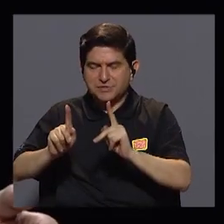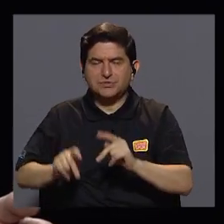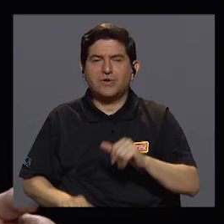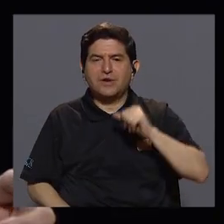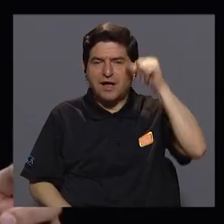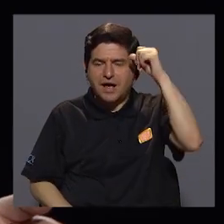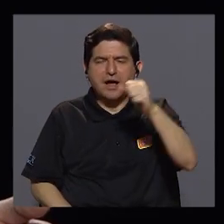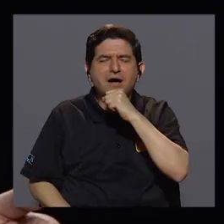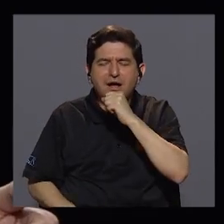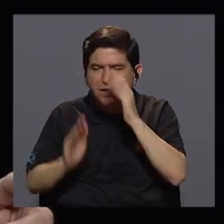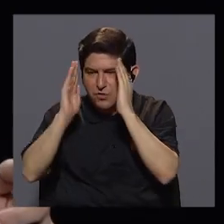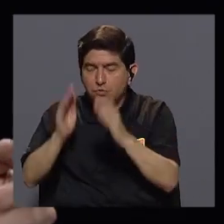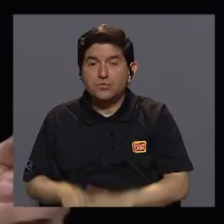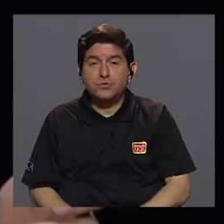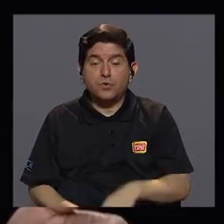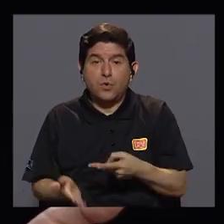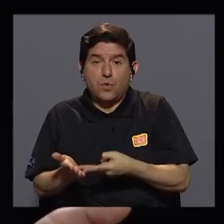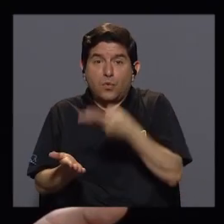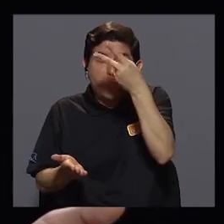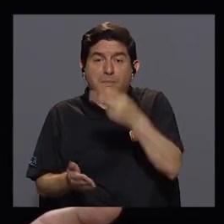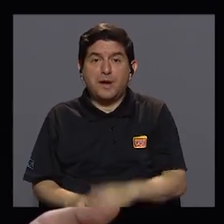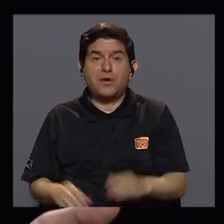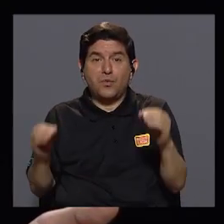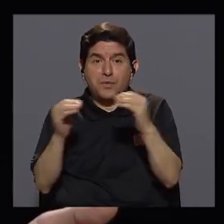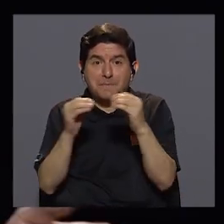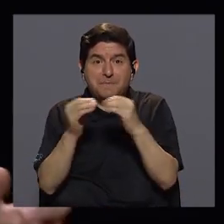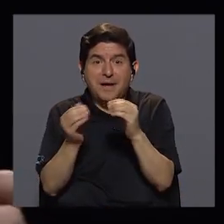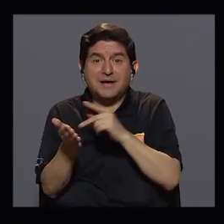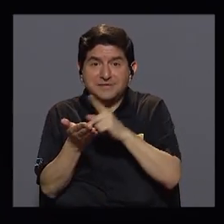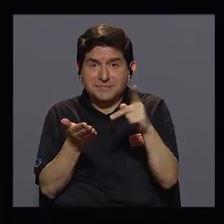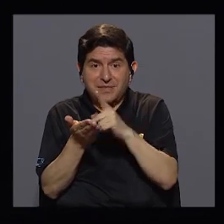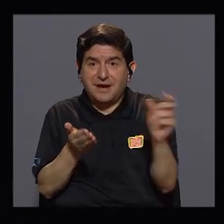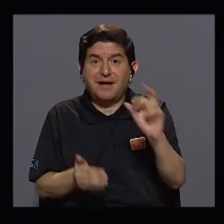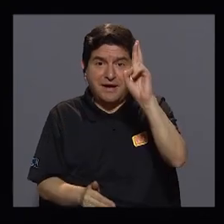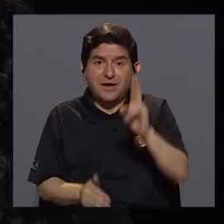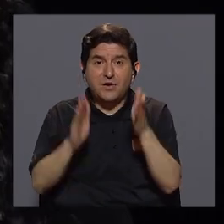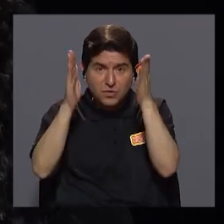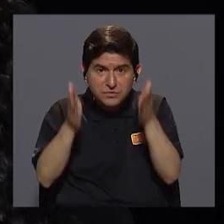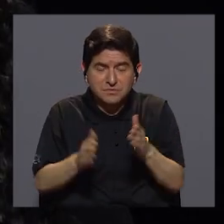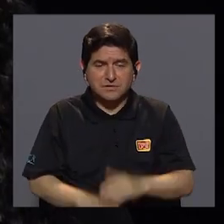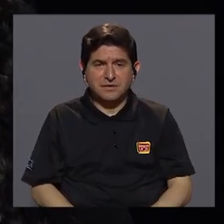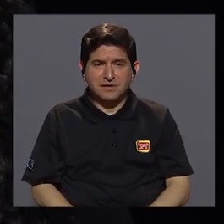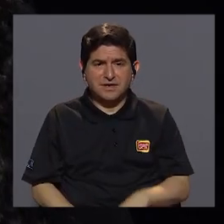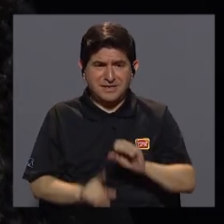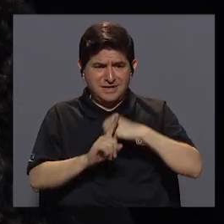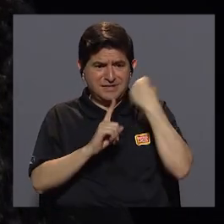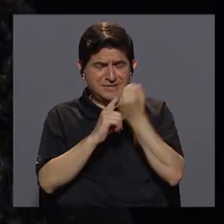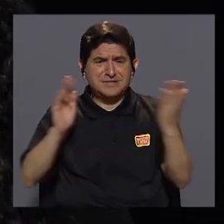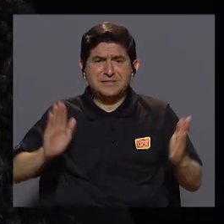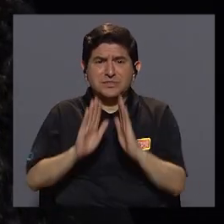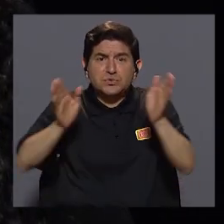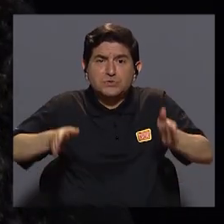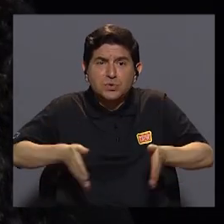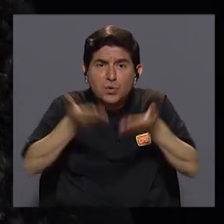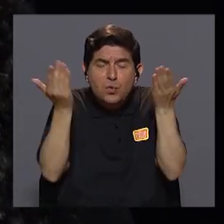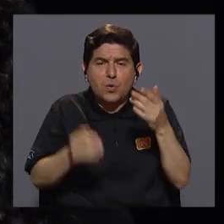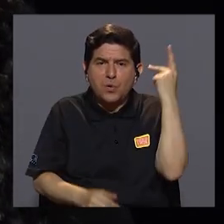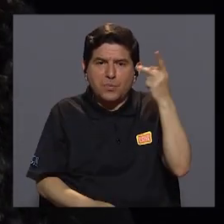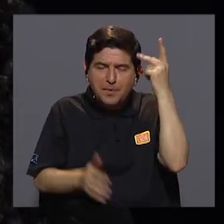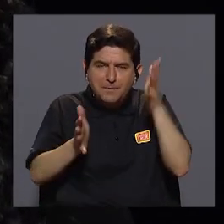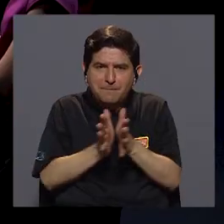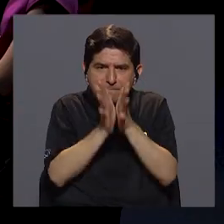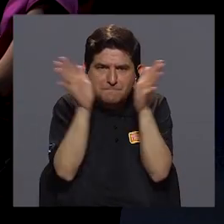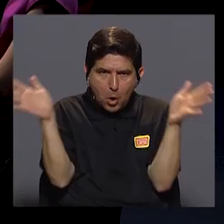en rubros que nos van a costar más a los costarricenses. ¿Cómo enfrentar eso si la política